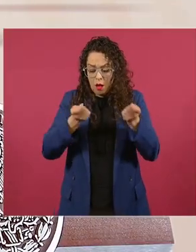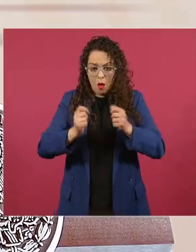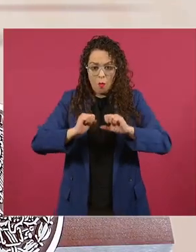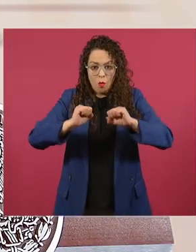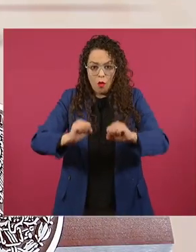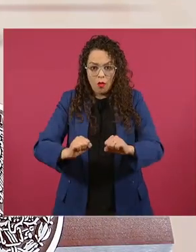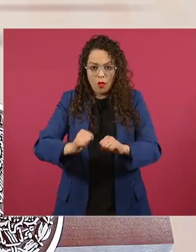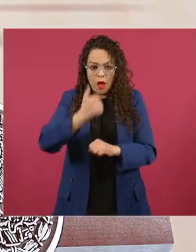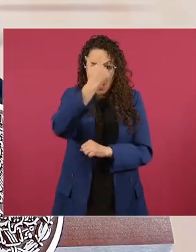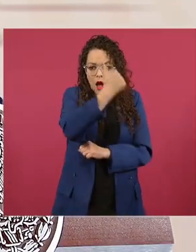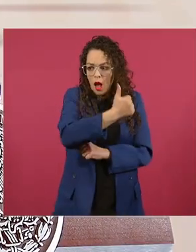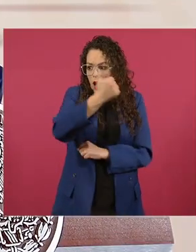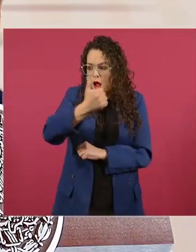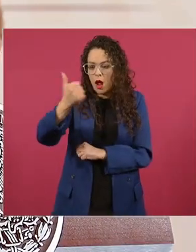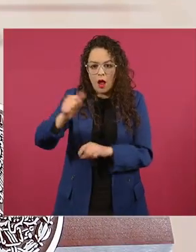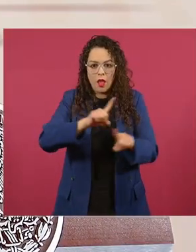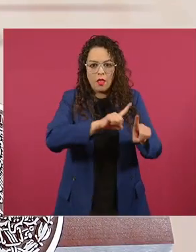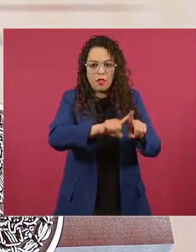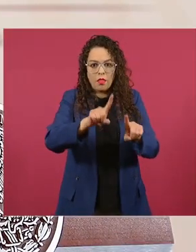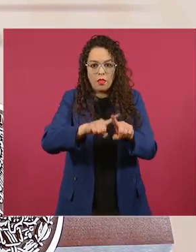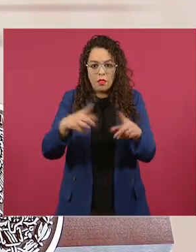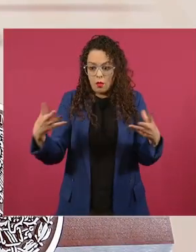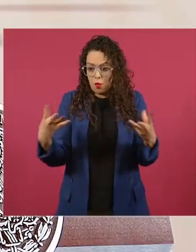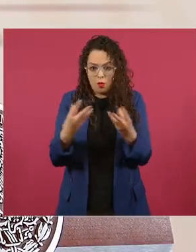no puede un poder